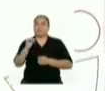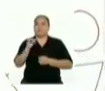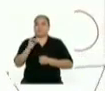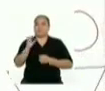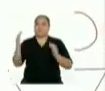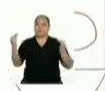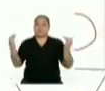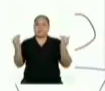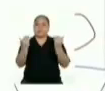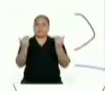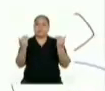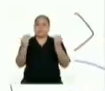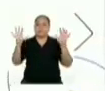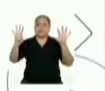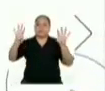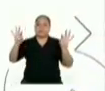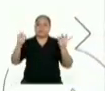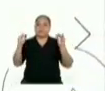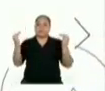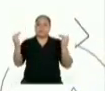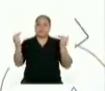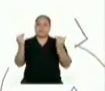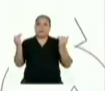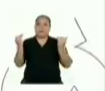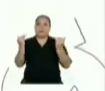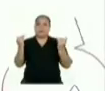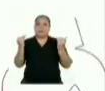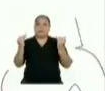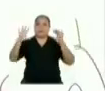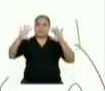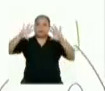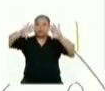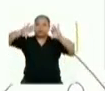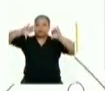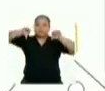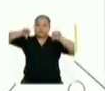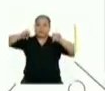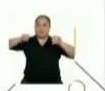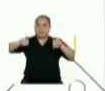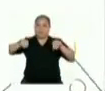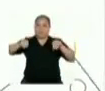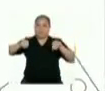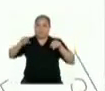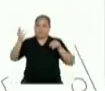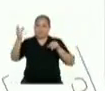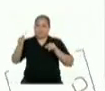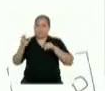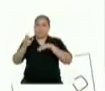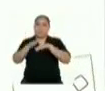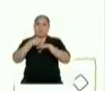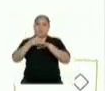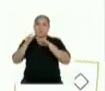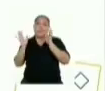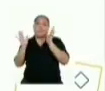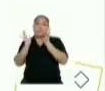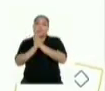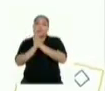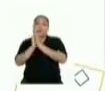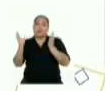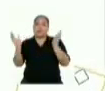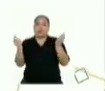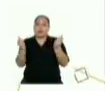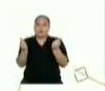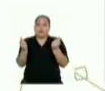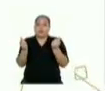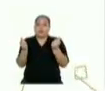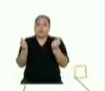Repetimos el paso anterior con los triángulos rectángulos del lado opuesto. Al pegar por ambos lados, nos queda así.